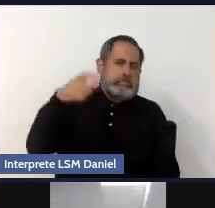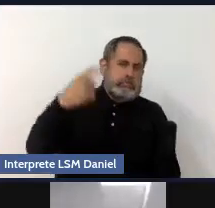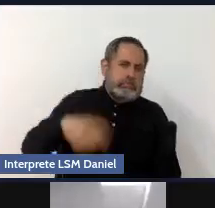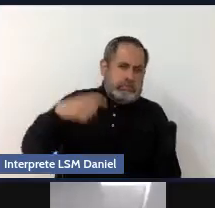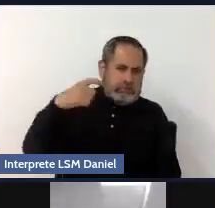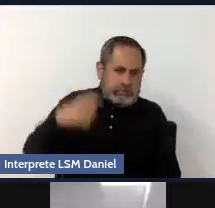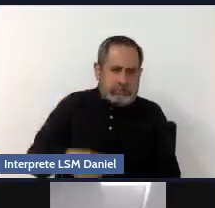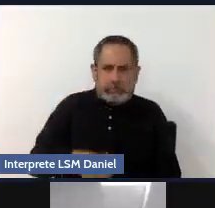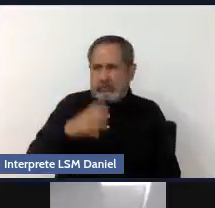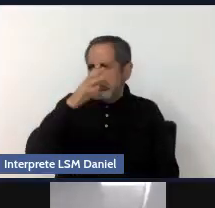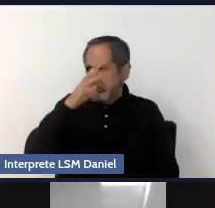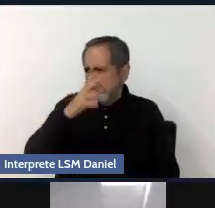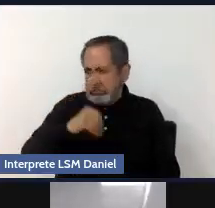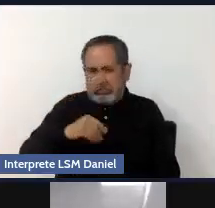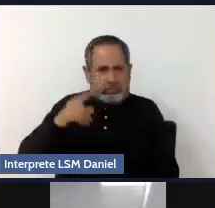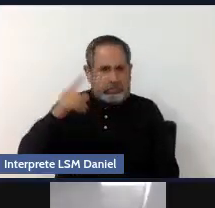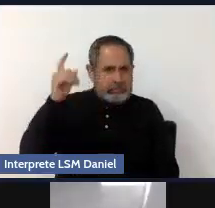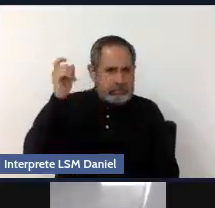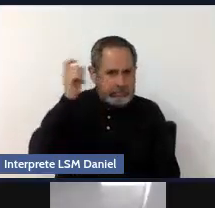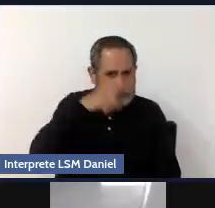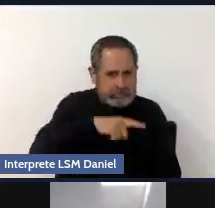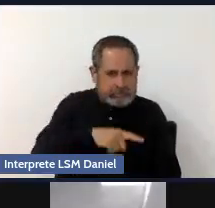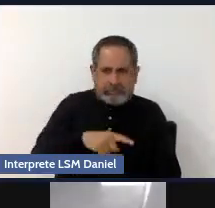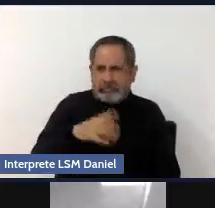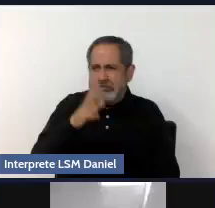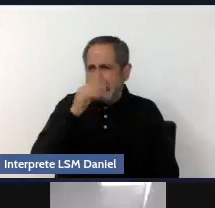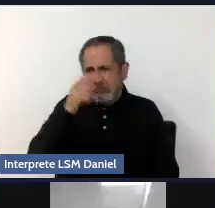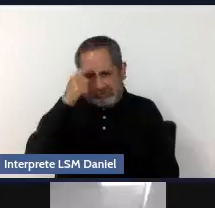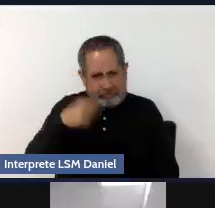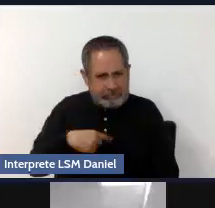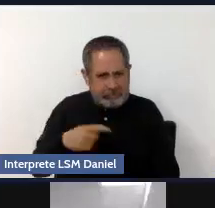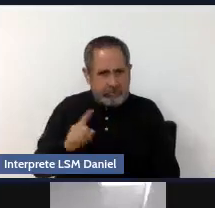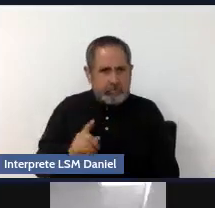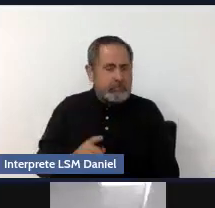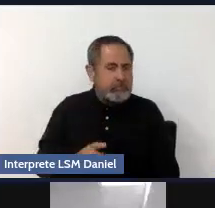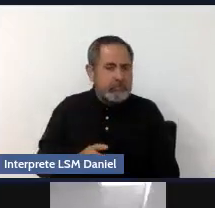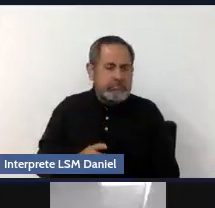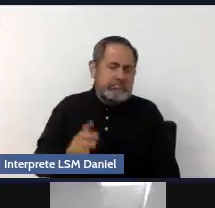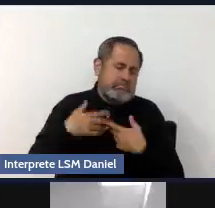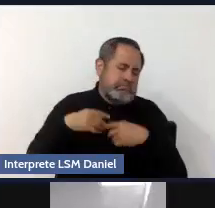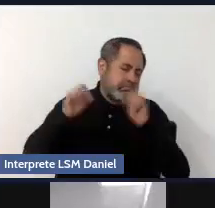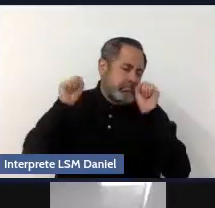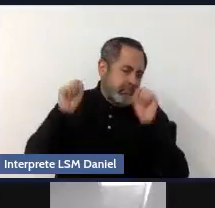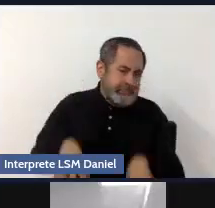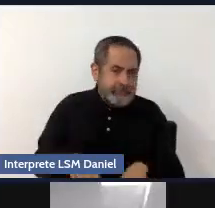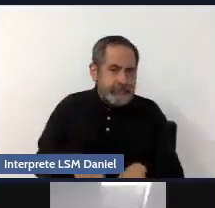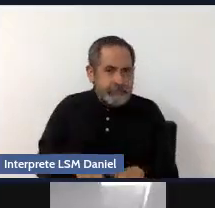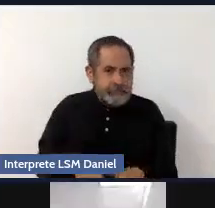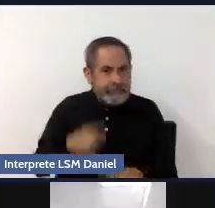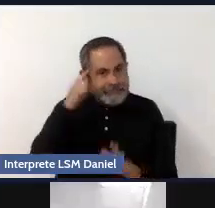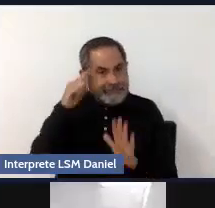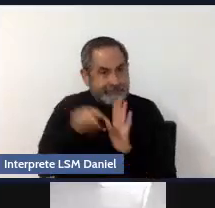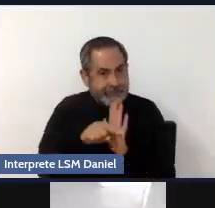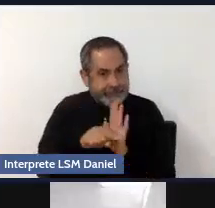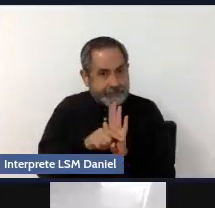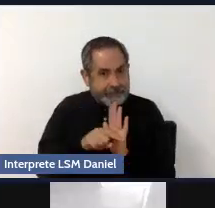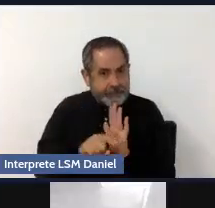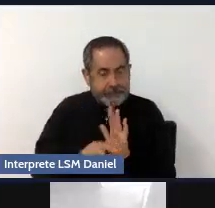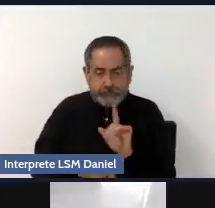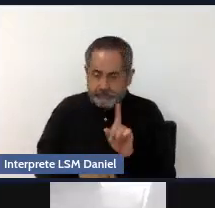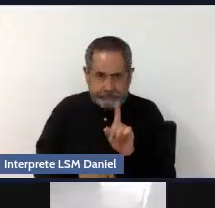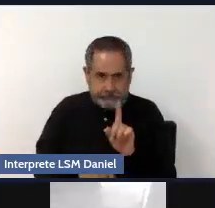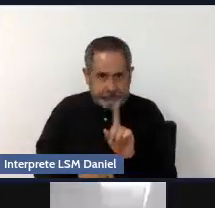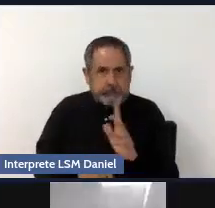difícil, que, pues no, eso no es para mí. Y desde ahí lo descarto. Entonces, fíjense que eso tiene que ver con